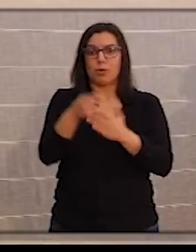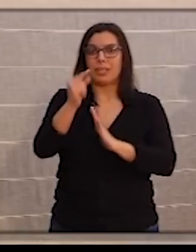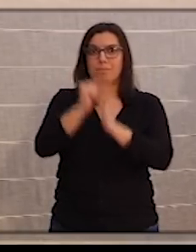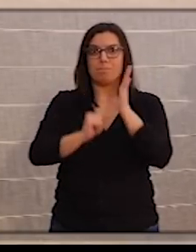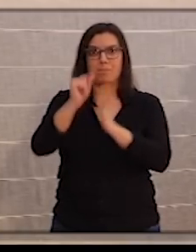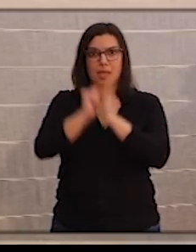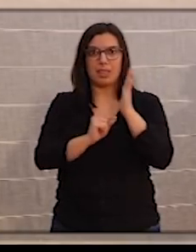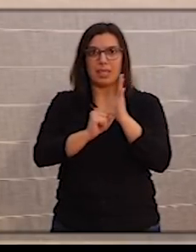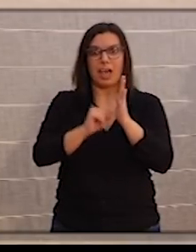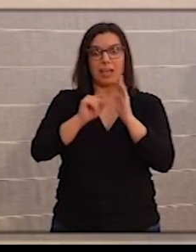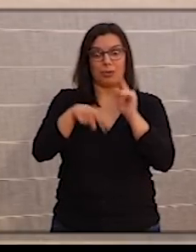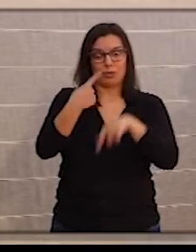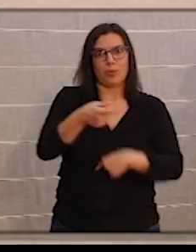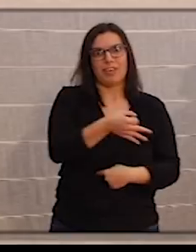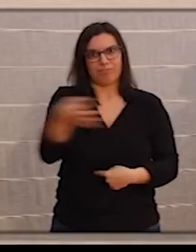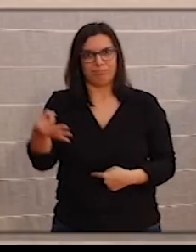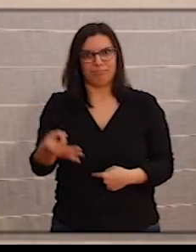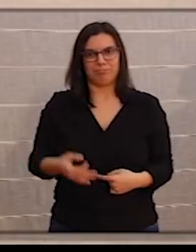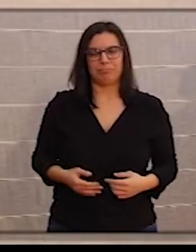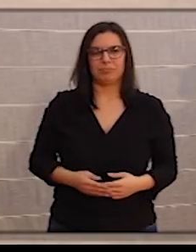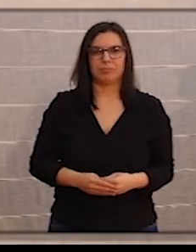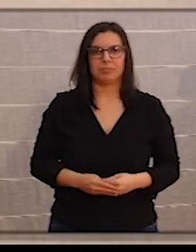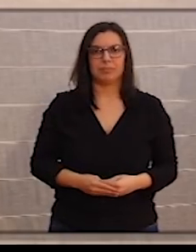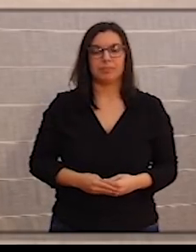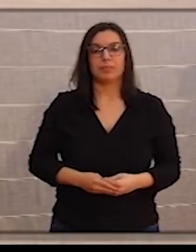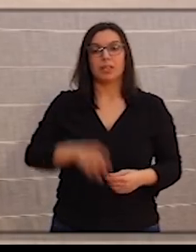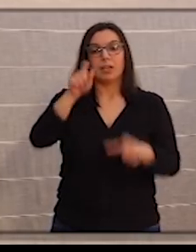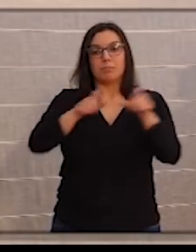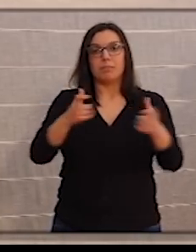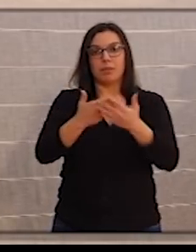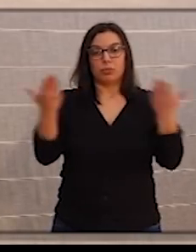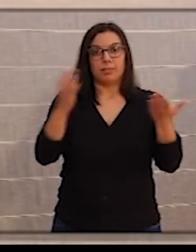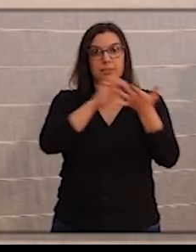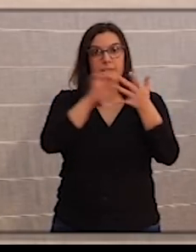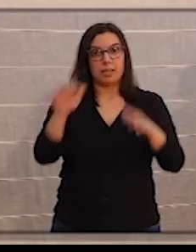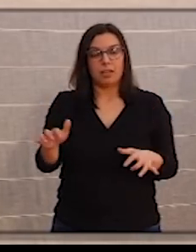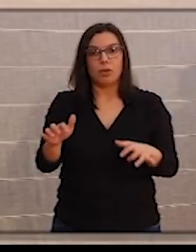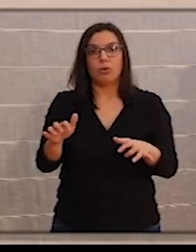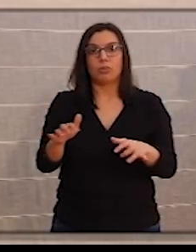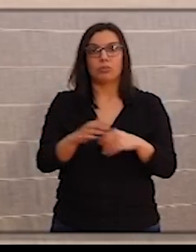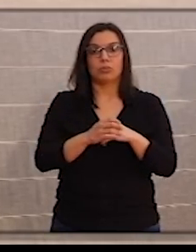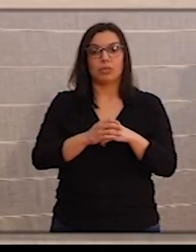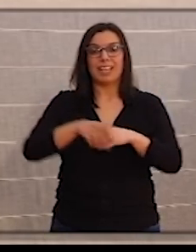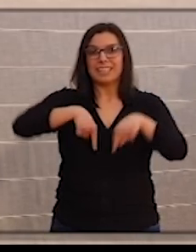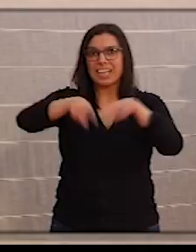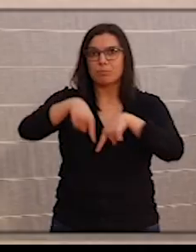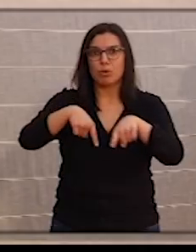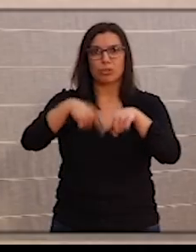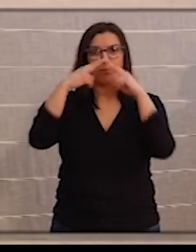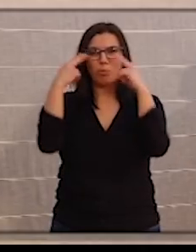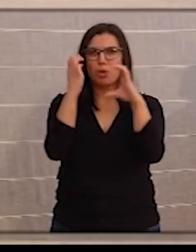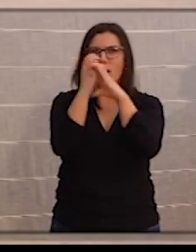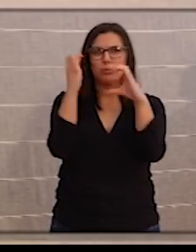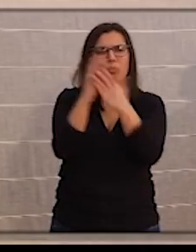profundamente eficaz en este sentido. Y a la población de Castilla y León, que no use el transporte público,